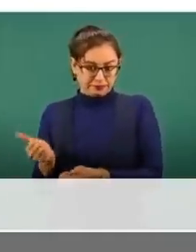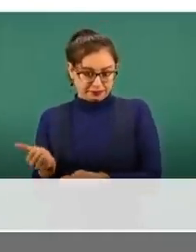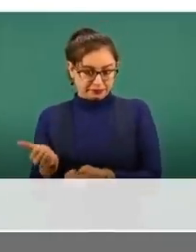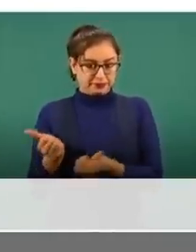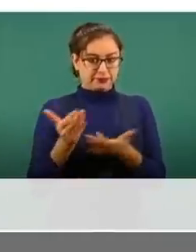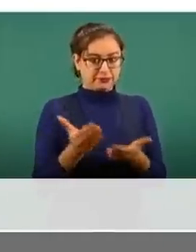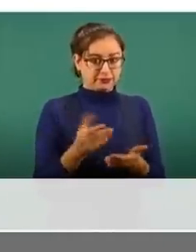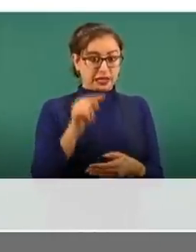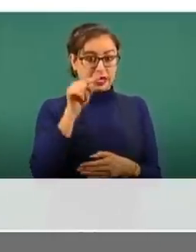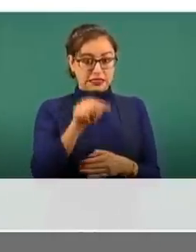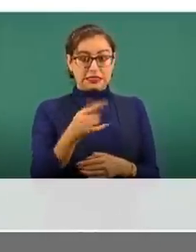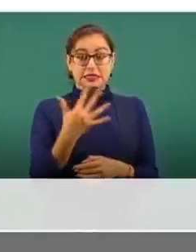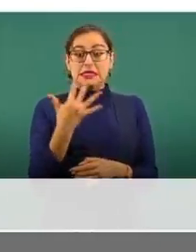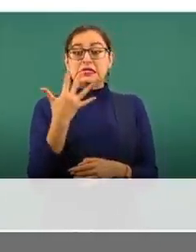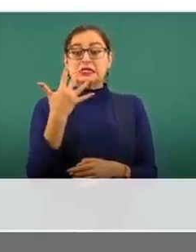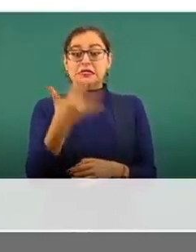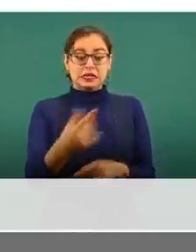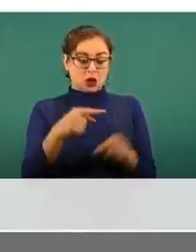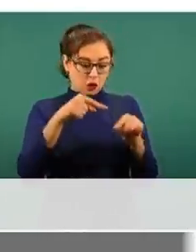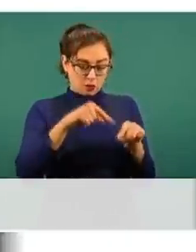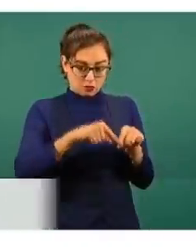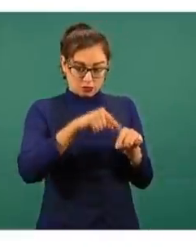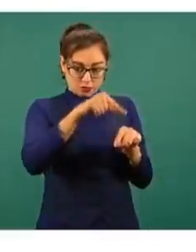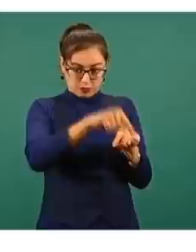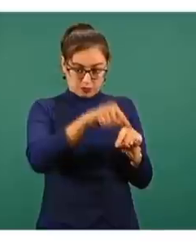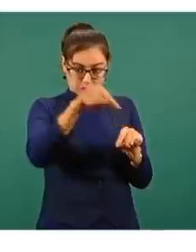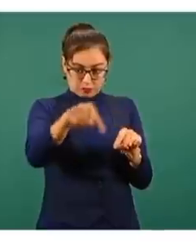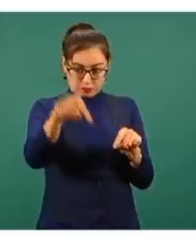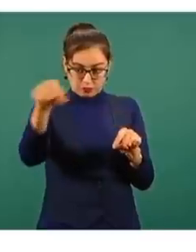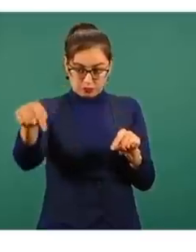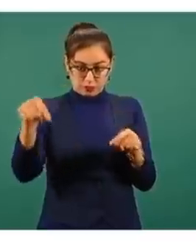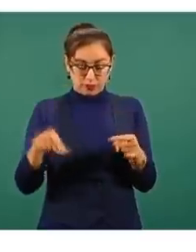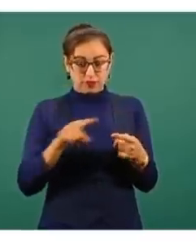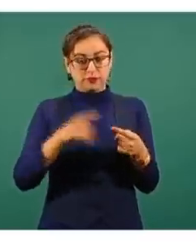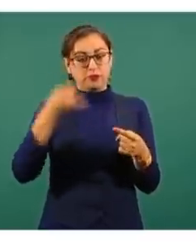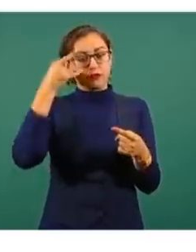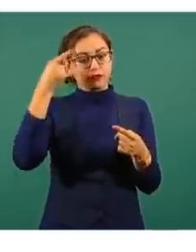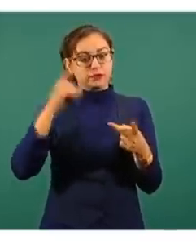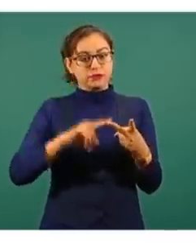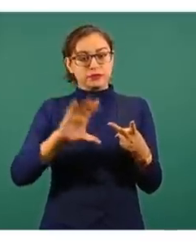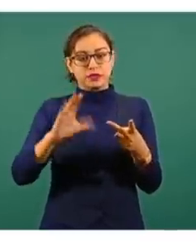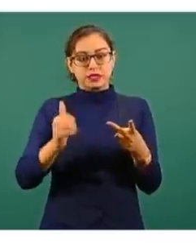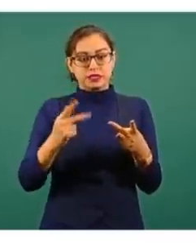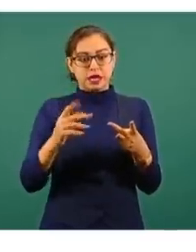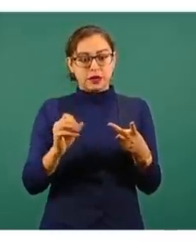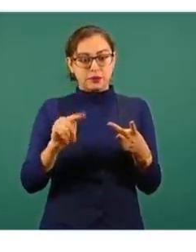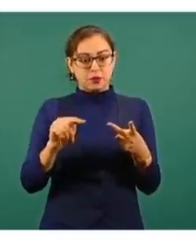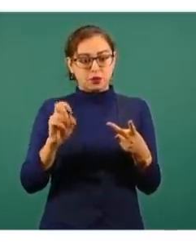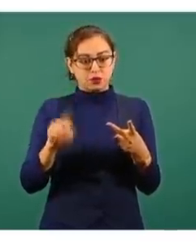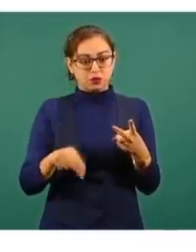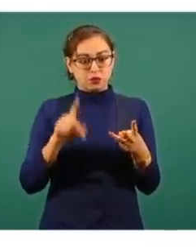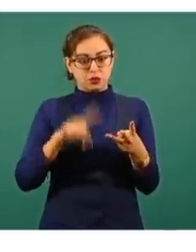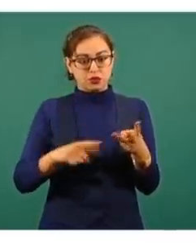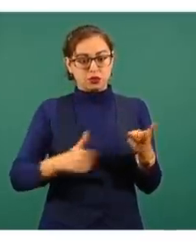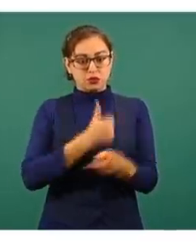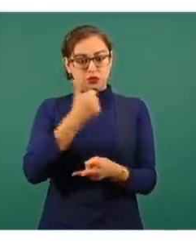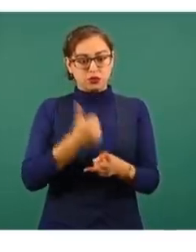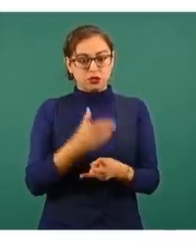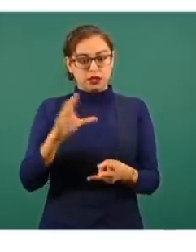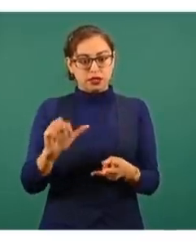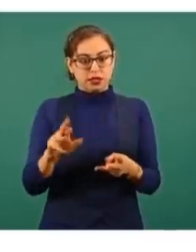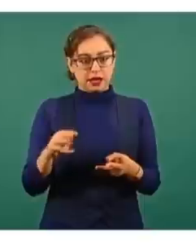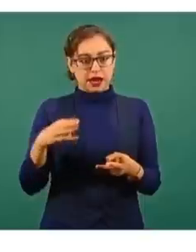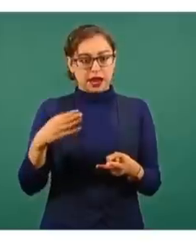puntos de redistribución de vacunas que serán Campeche, Champotón, Ciudad del Carme, Escárcega y